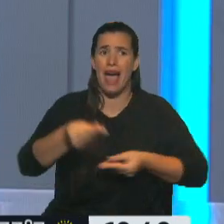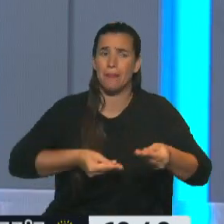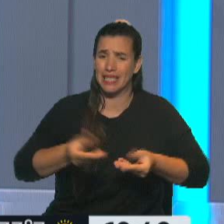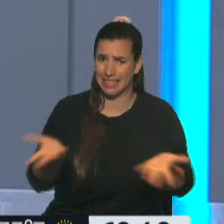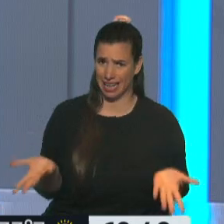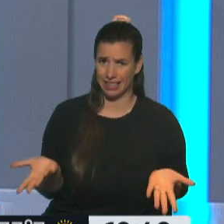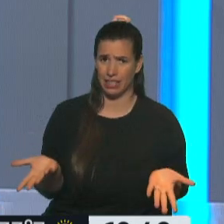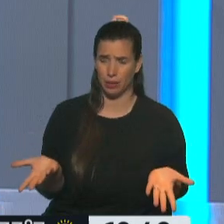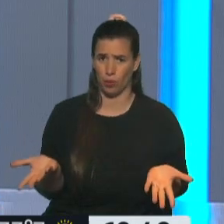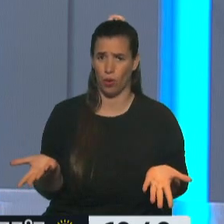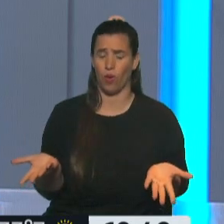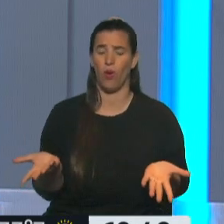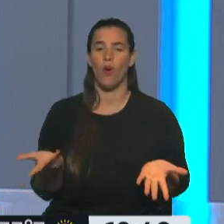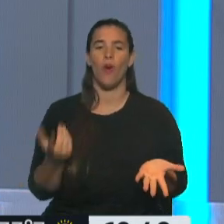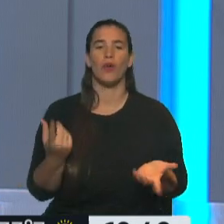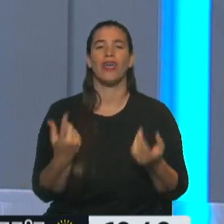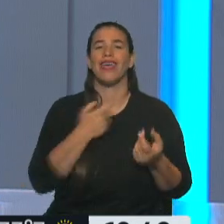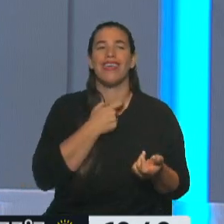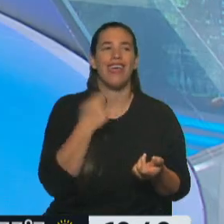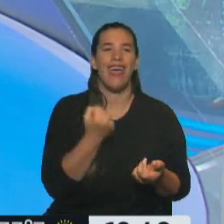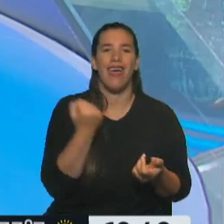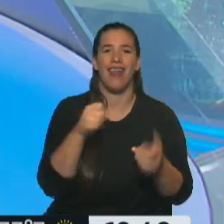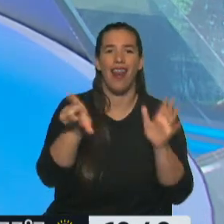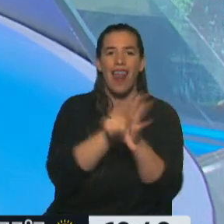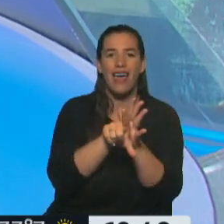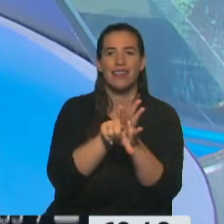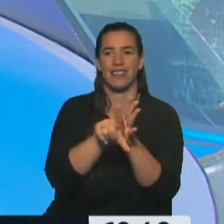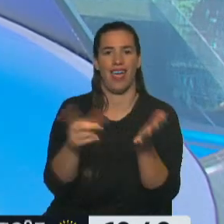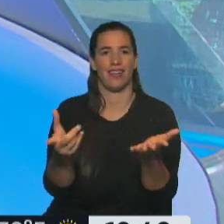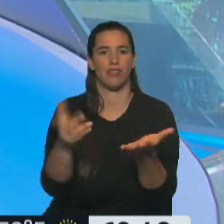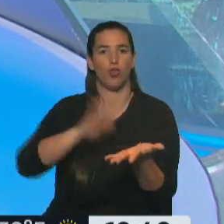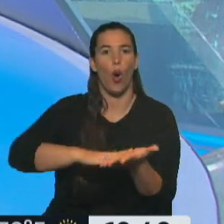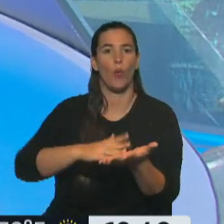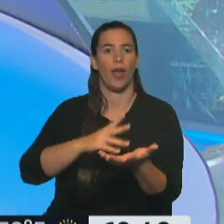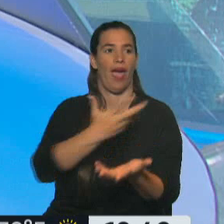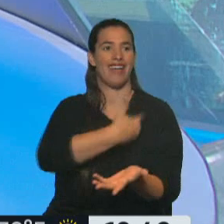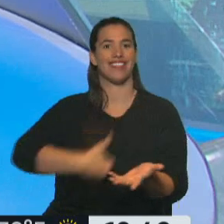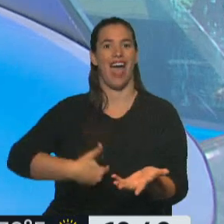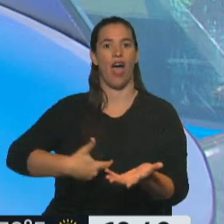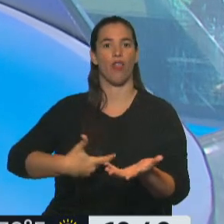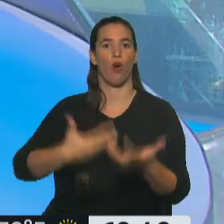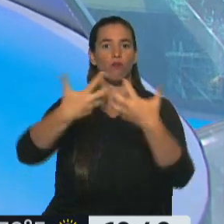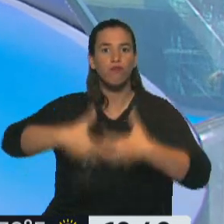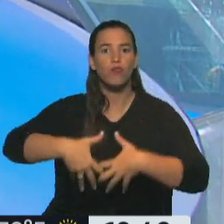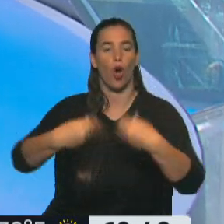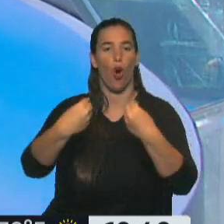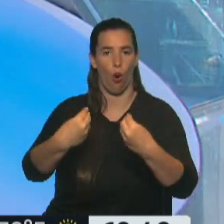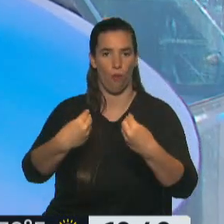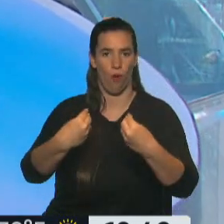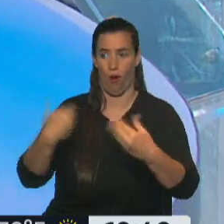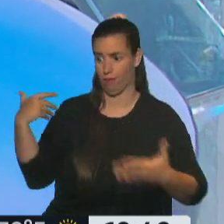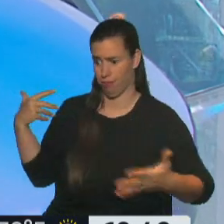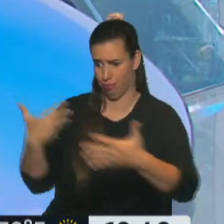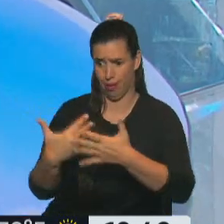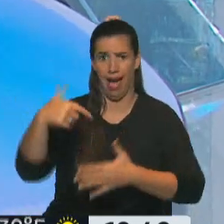Pretenden modificar leyes y regulaciones internas de cómo funciona el Estado, de cómo funcionó siempre el Estado hasta ahora.